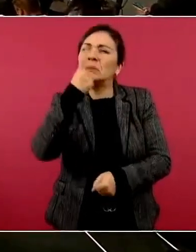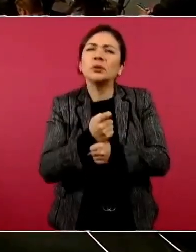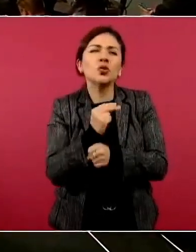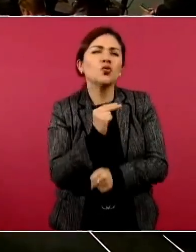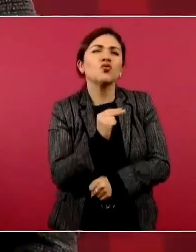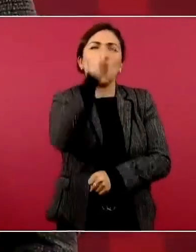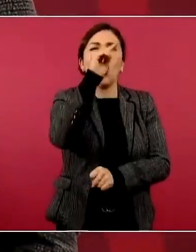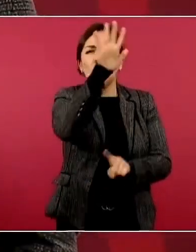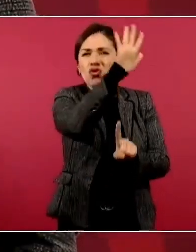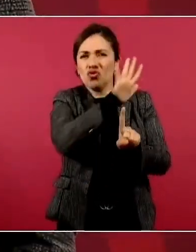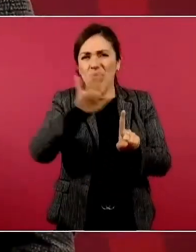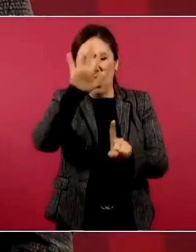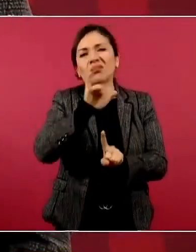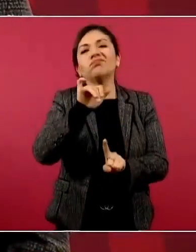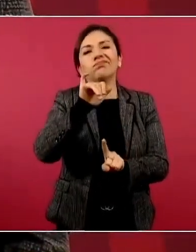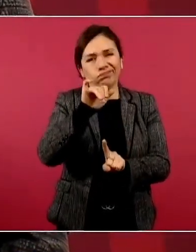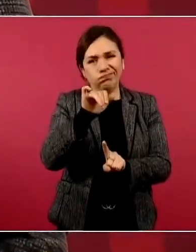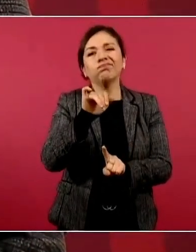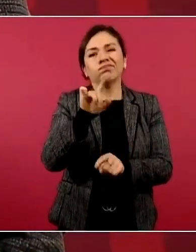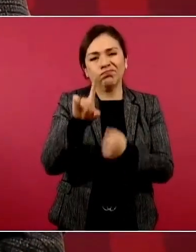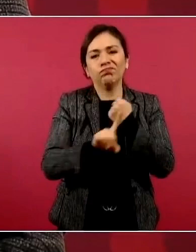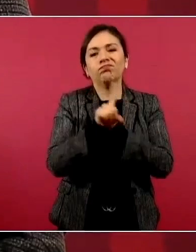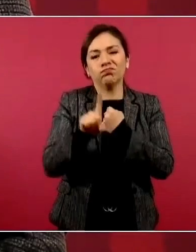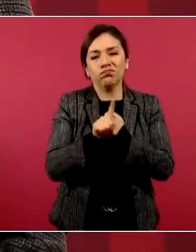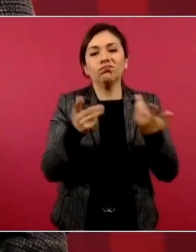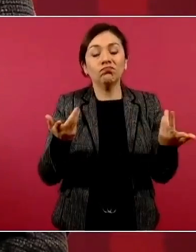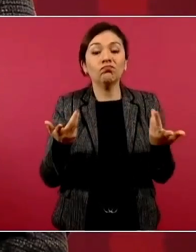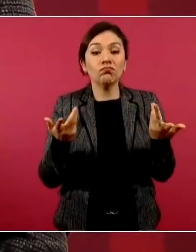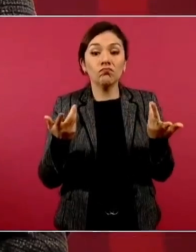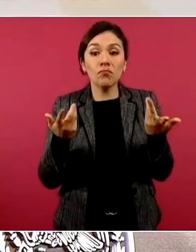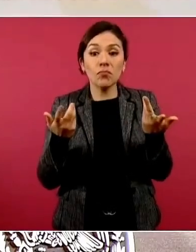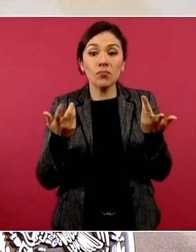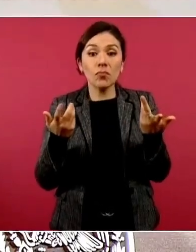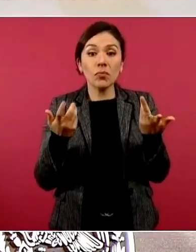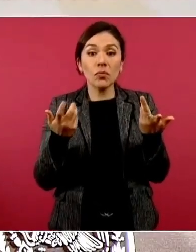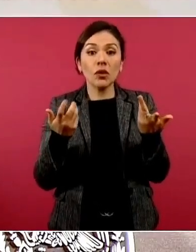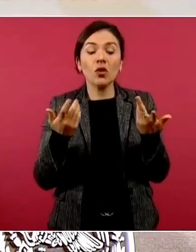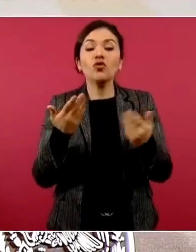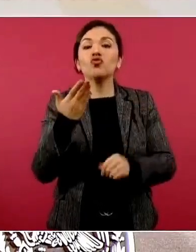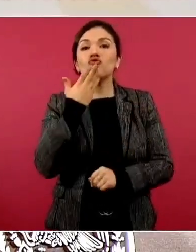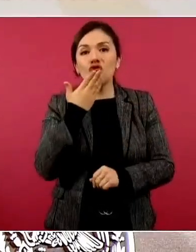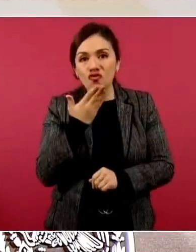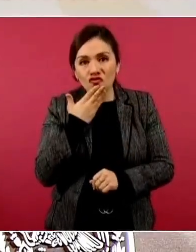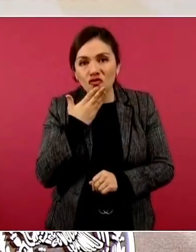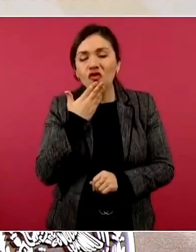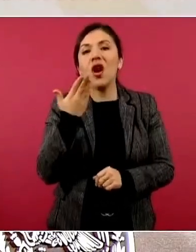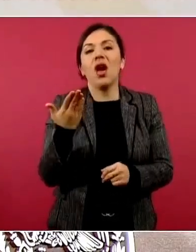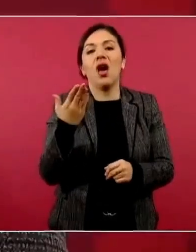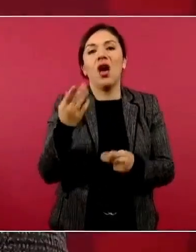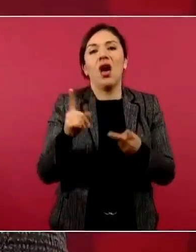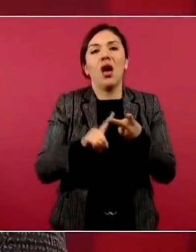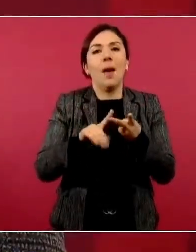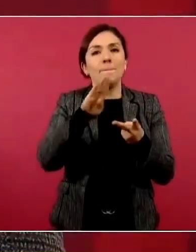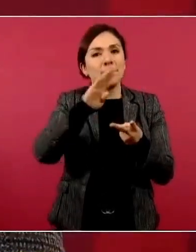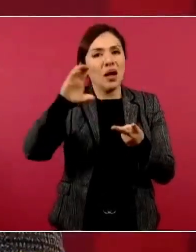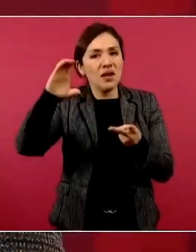Sonora, Baja